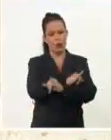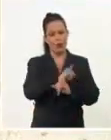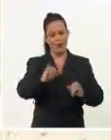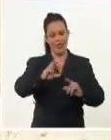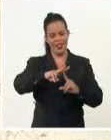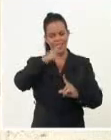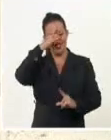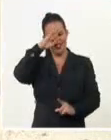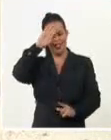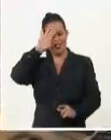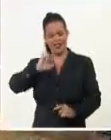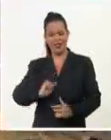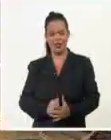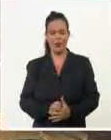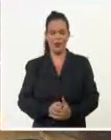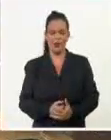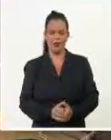Sistema Informativo de la Televisión Cubana.